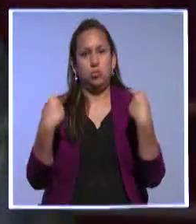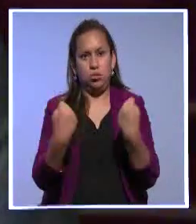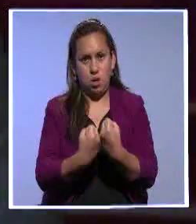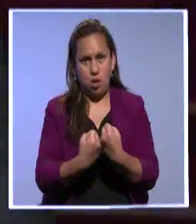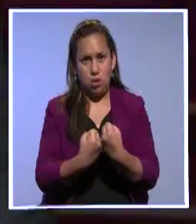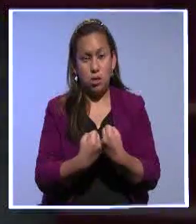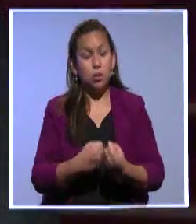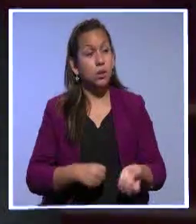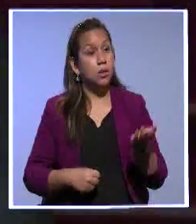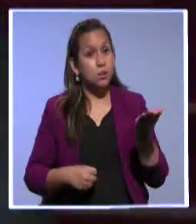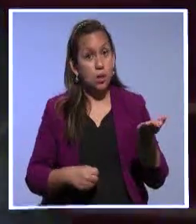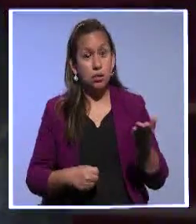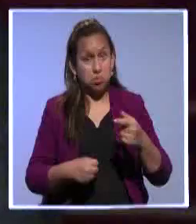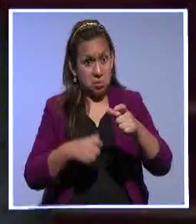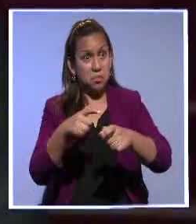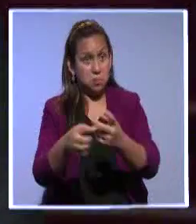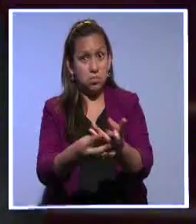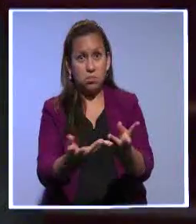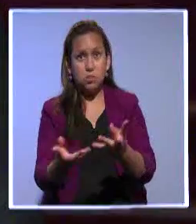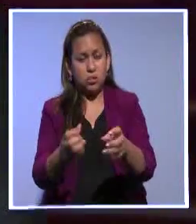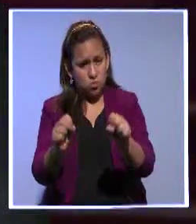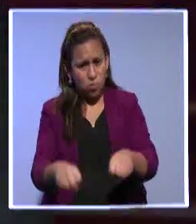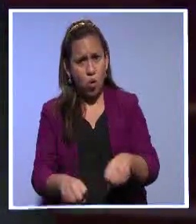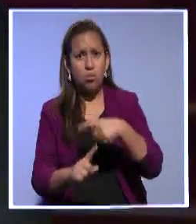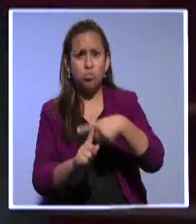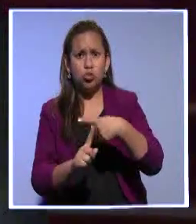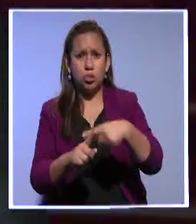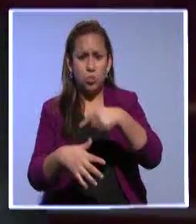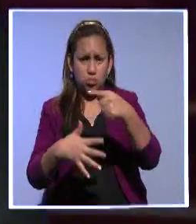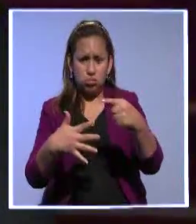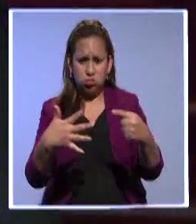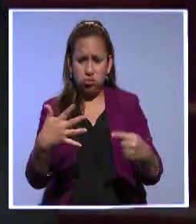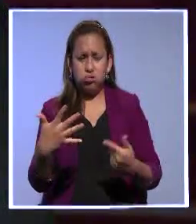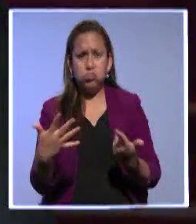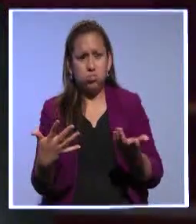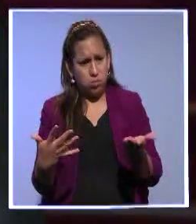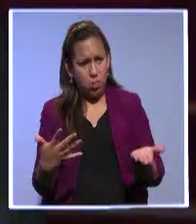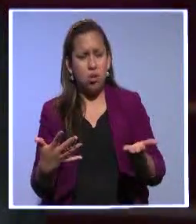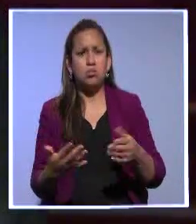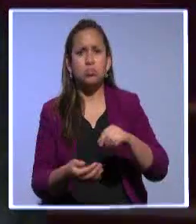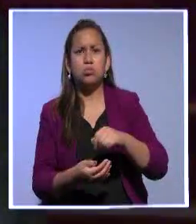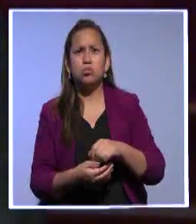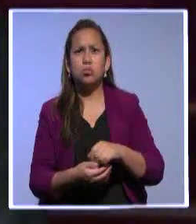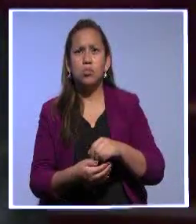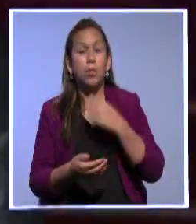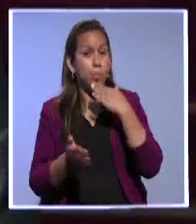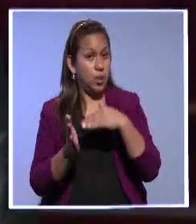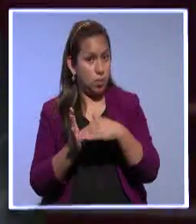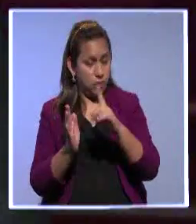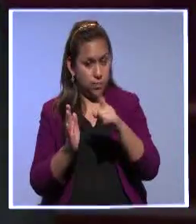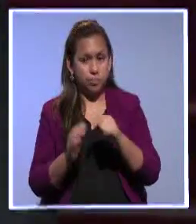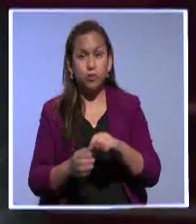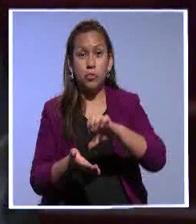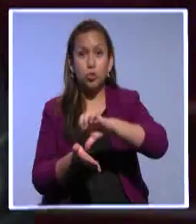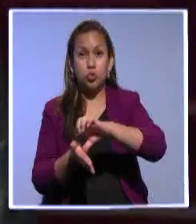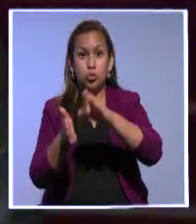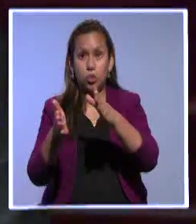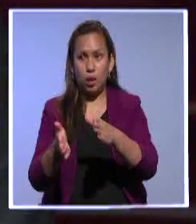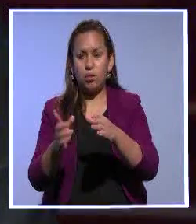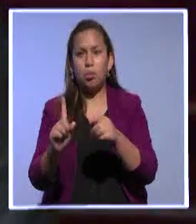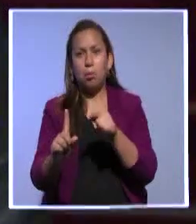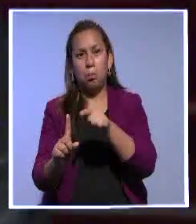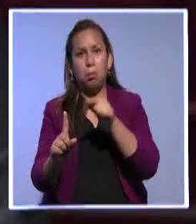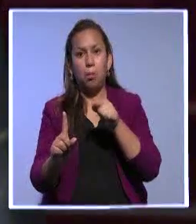permitido a la gente tener una serie de condiciones fundamentales para ejercer la ciudadanía. No es lo mismo ser ciudadano sin salud, sin